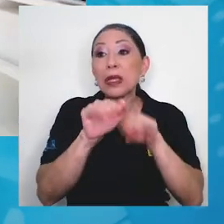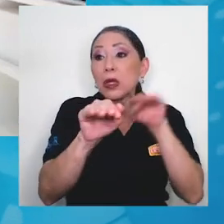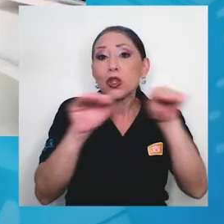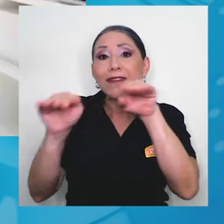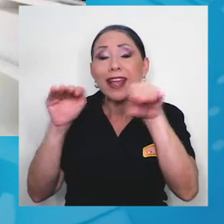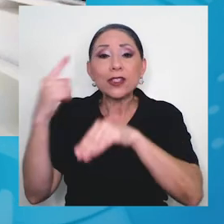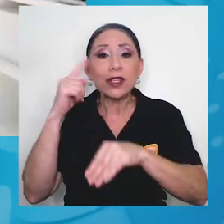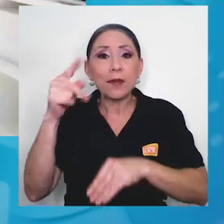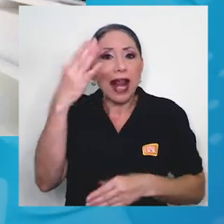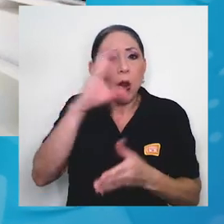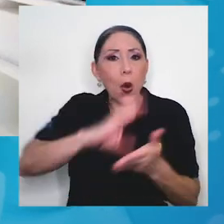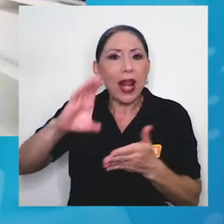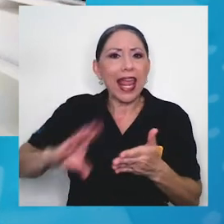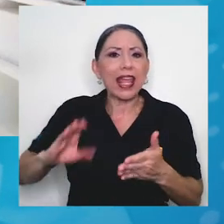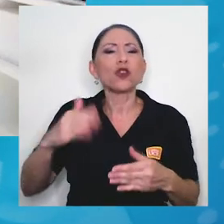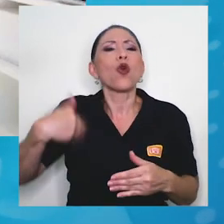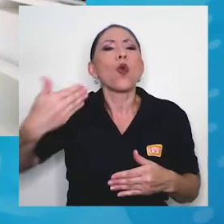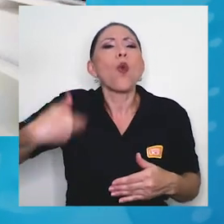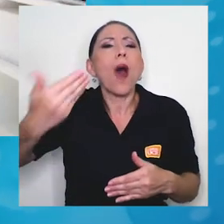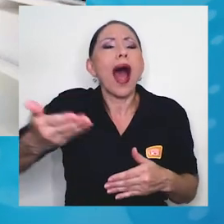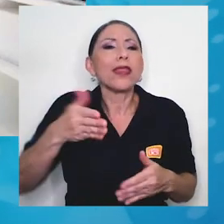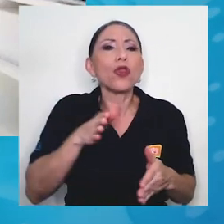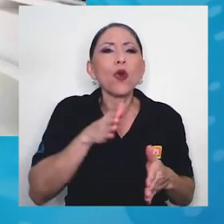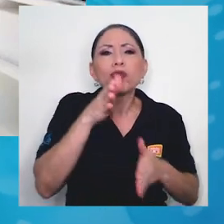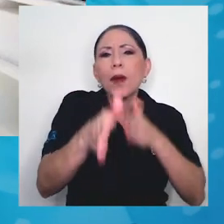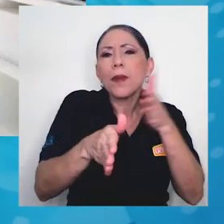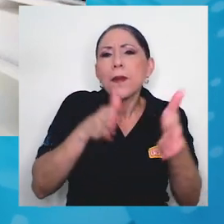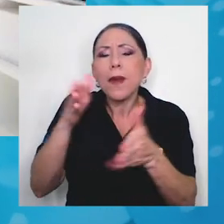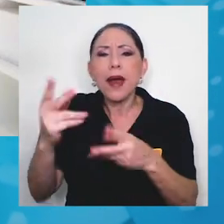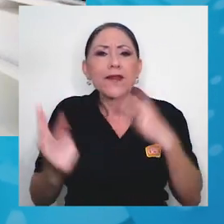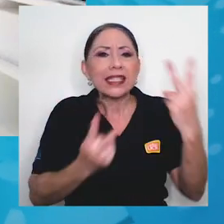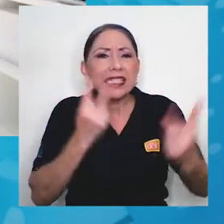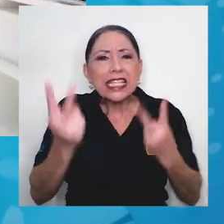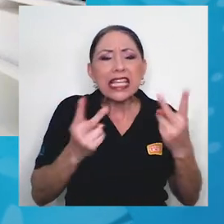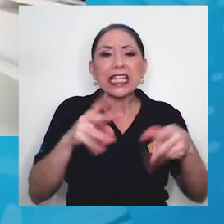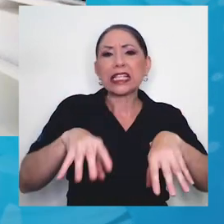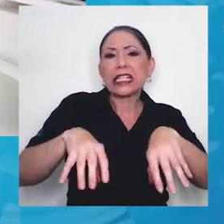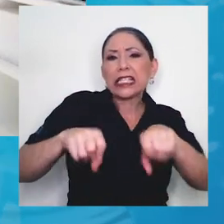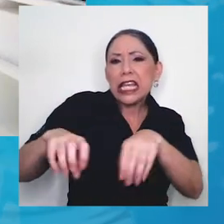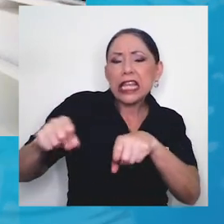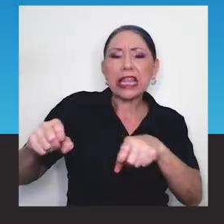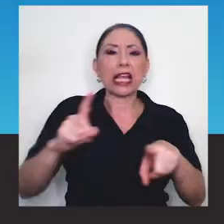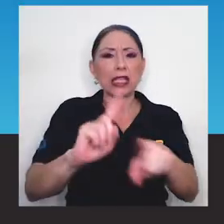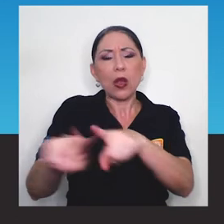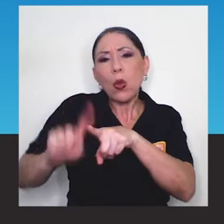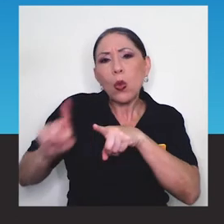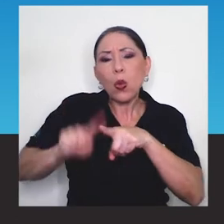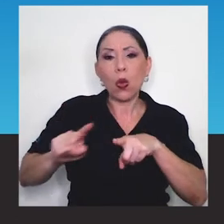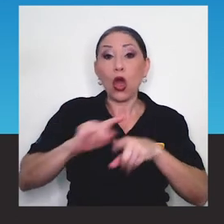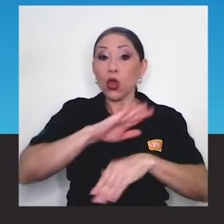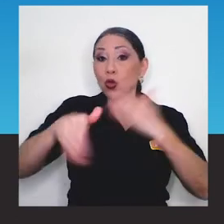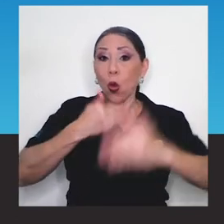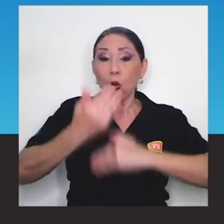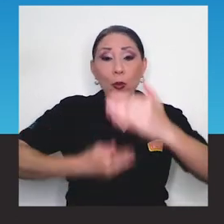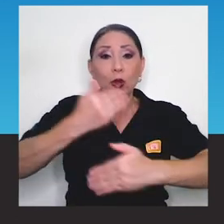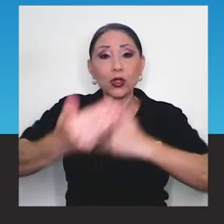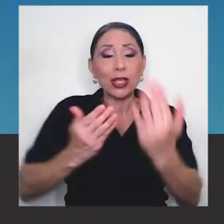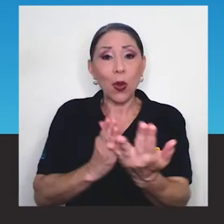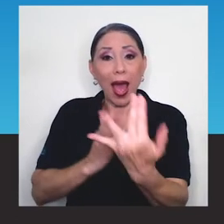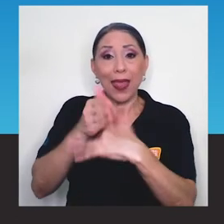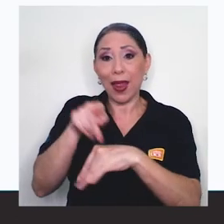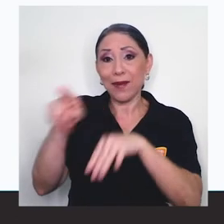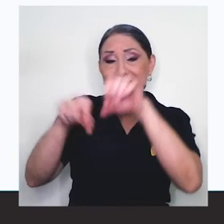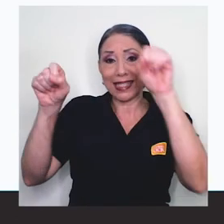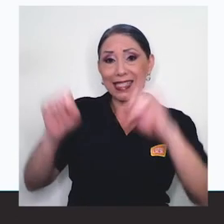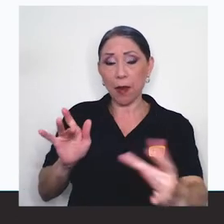hacia los colegios de cuándo van a ser las visitas, de las citas, de las modificaciones de cita, etcétera. Todo ese proceso se hace mediante ese